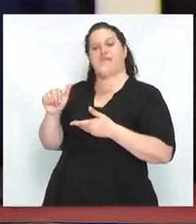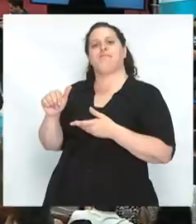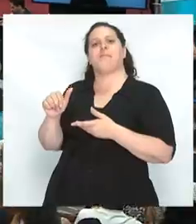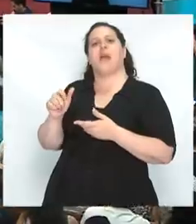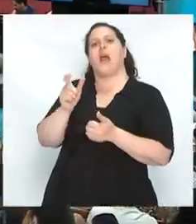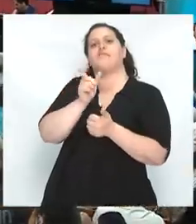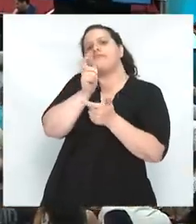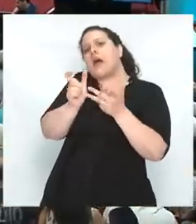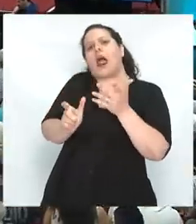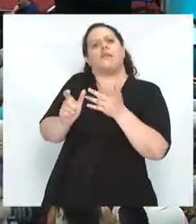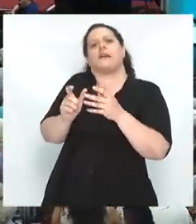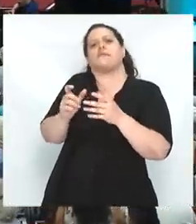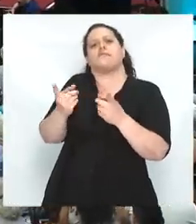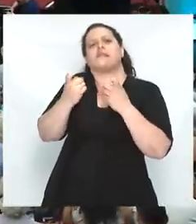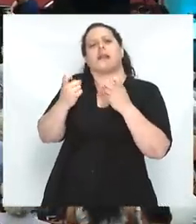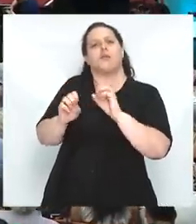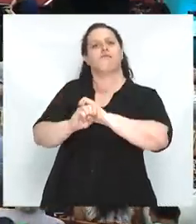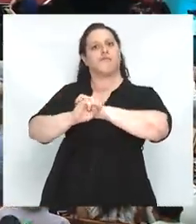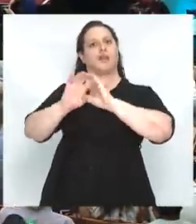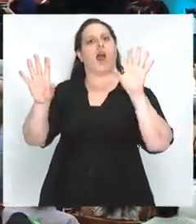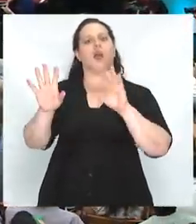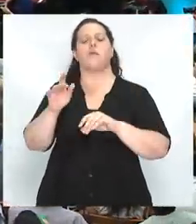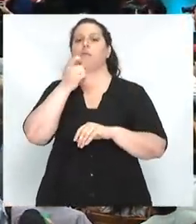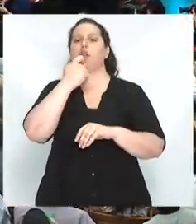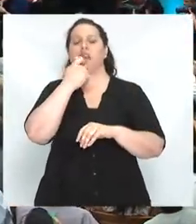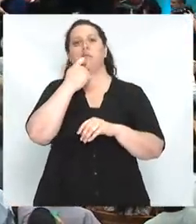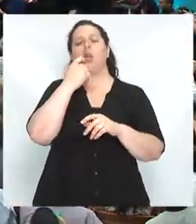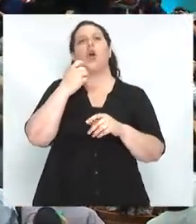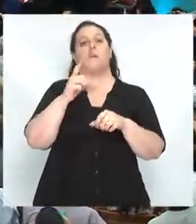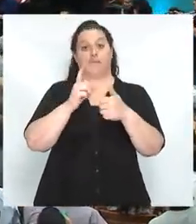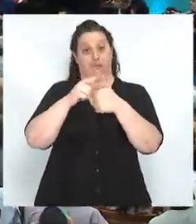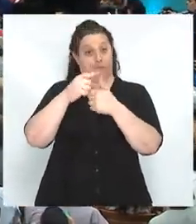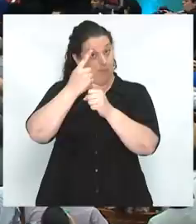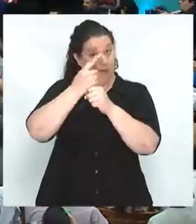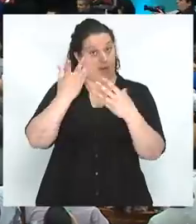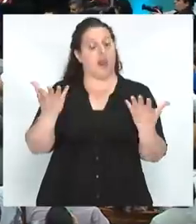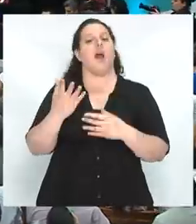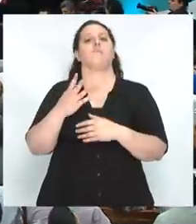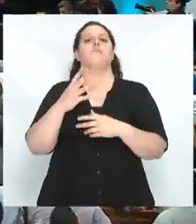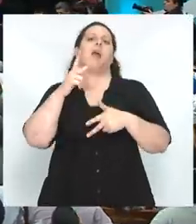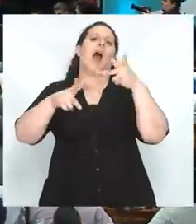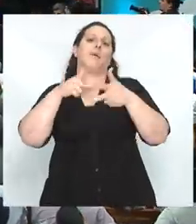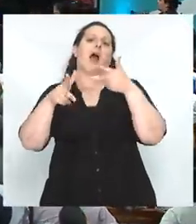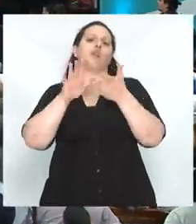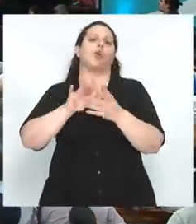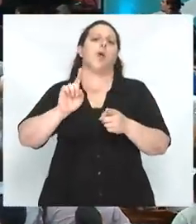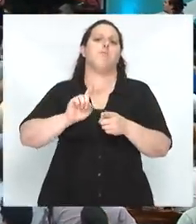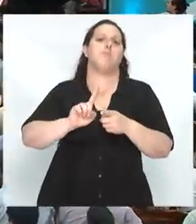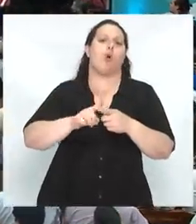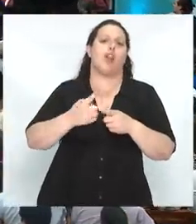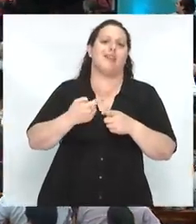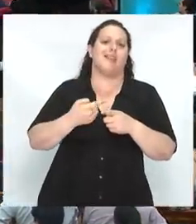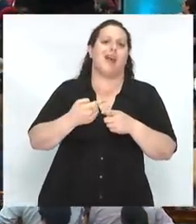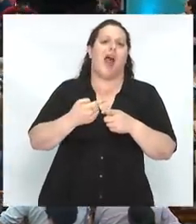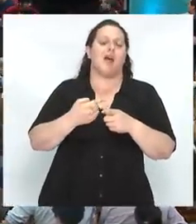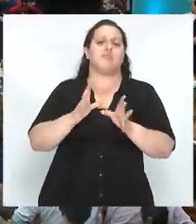La primera es si podemos hablar en términos políticos sin tener una concepción de la naturaleza humana.